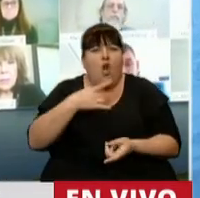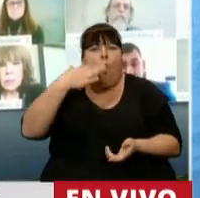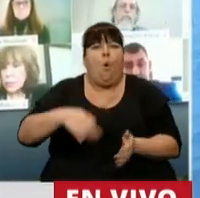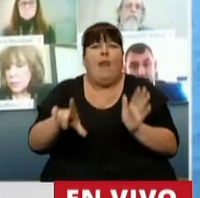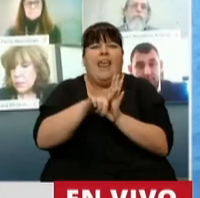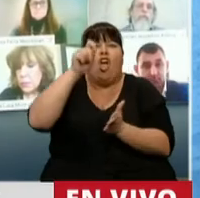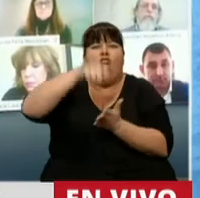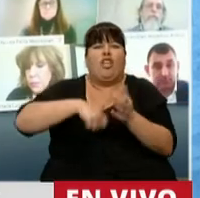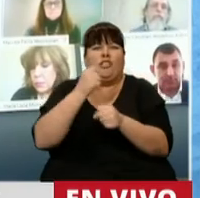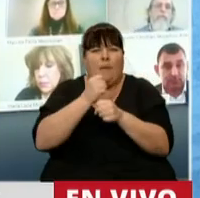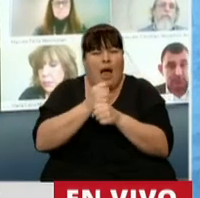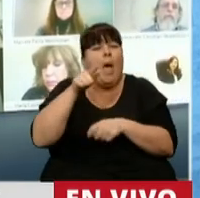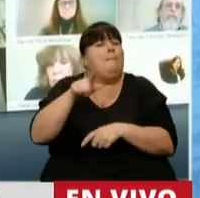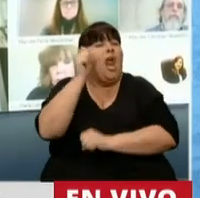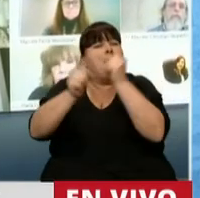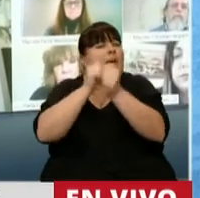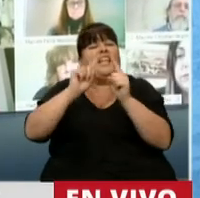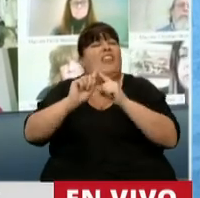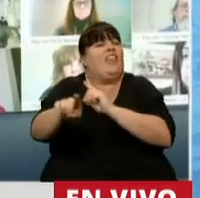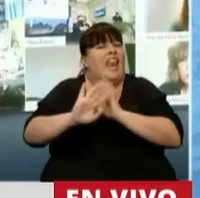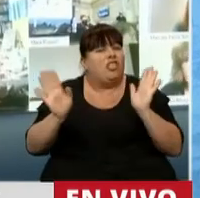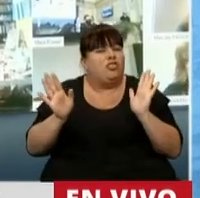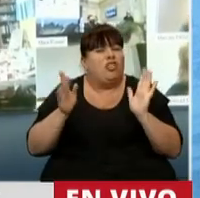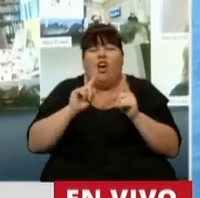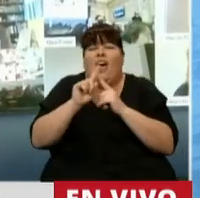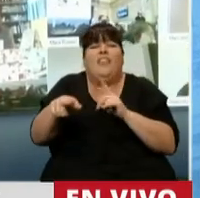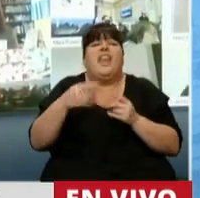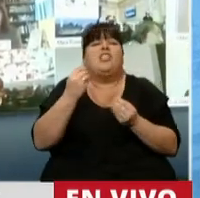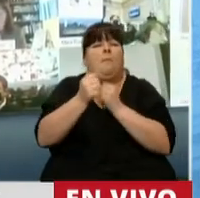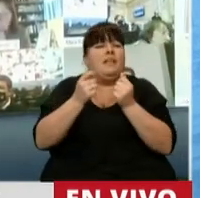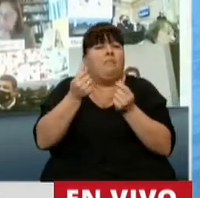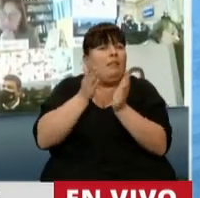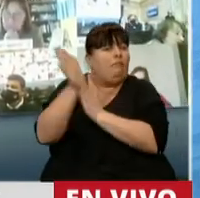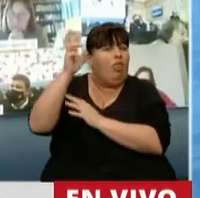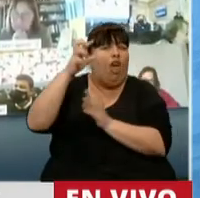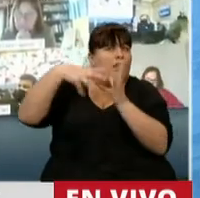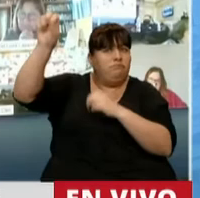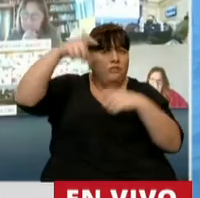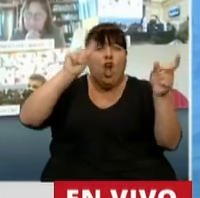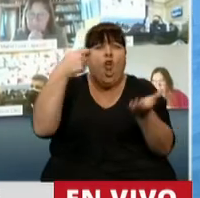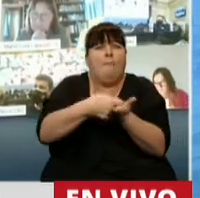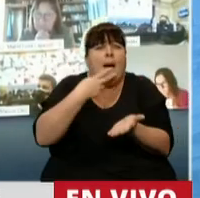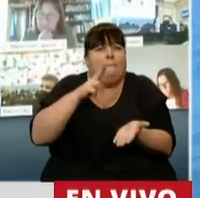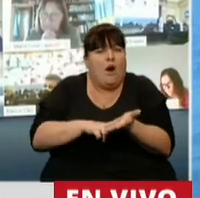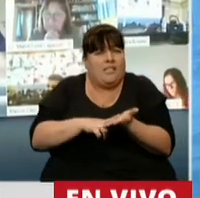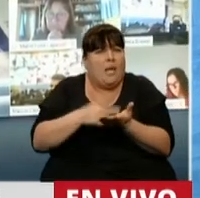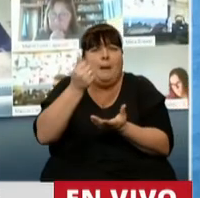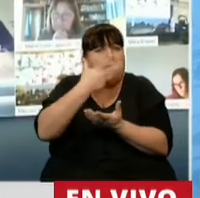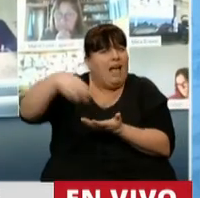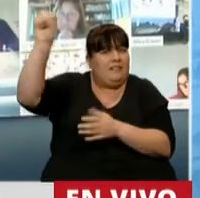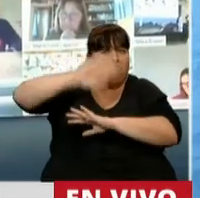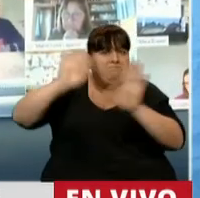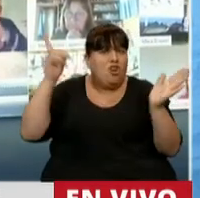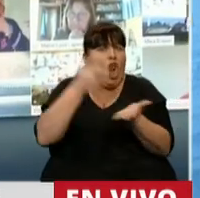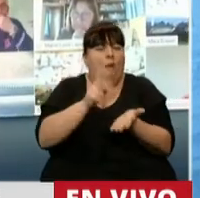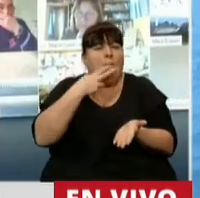cumplir la ley de contrato de trabajo, pero estas empresas directamente lo que hacen es fugar. O sea, no pagan impuestos, fugan directamente